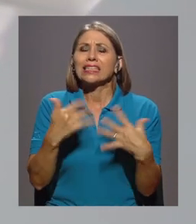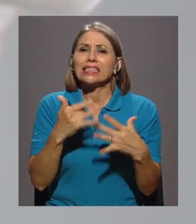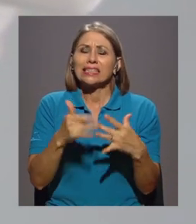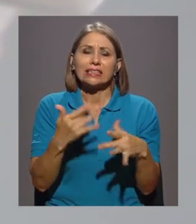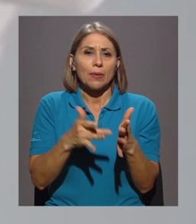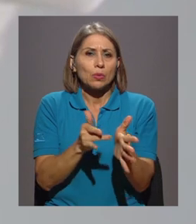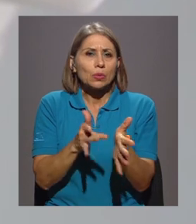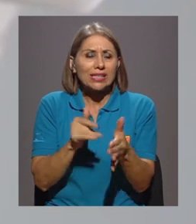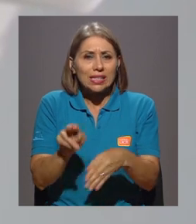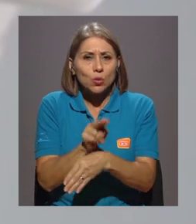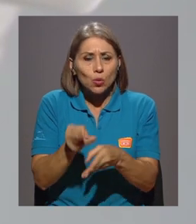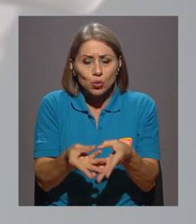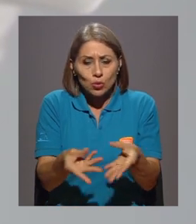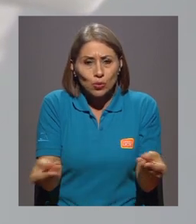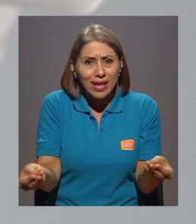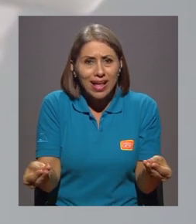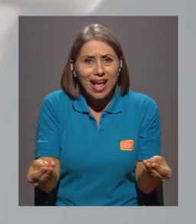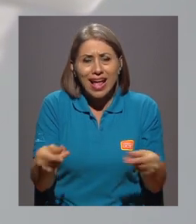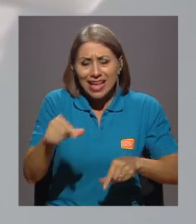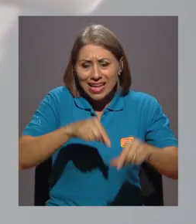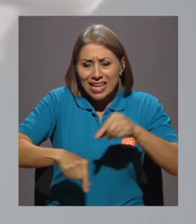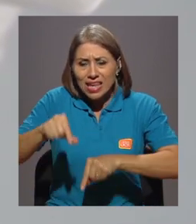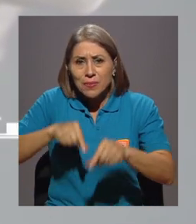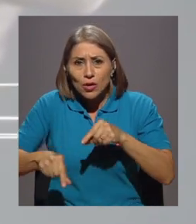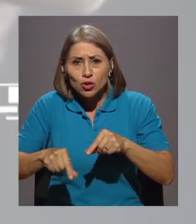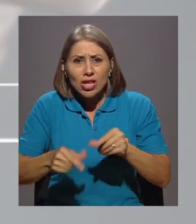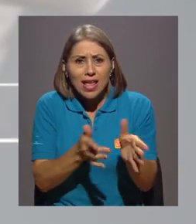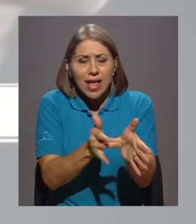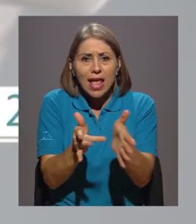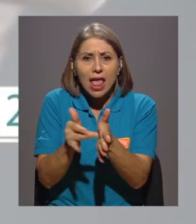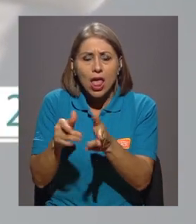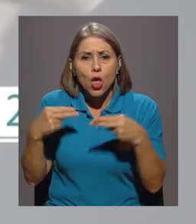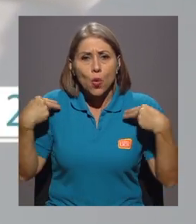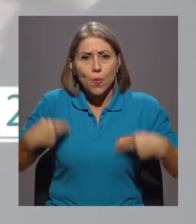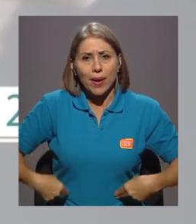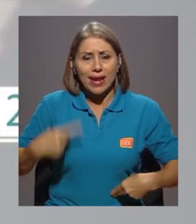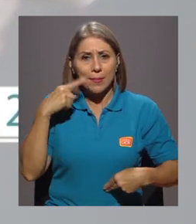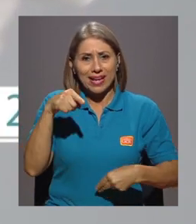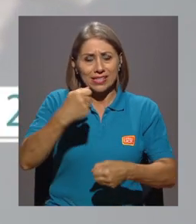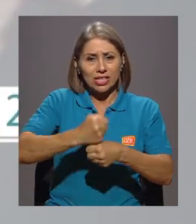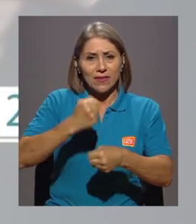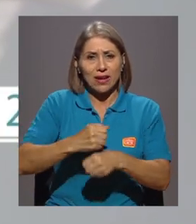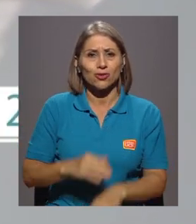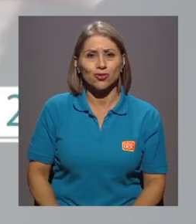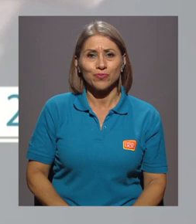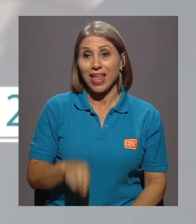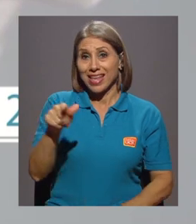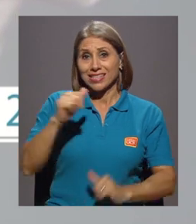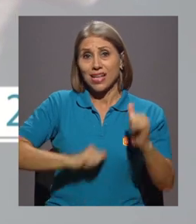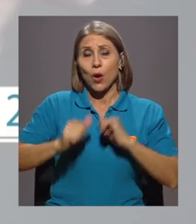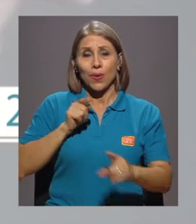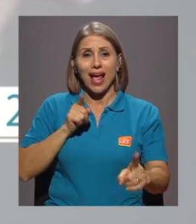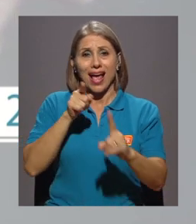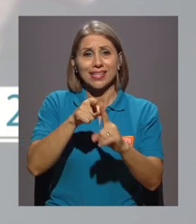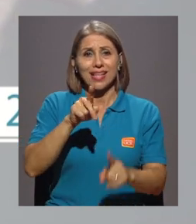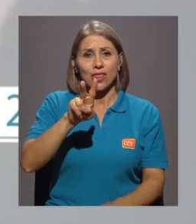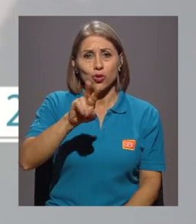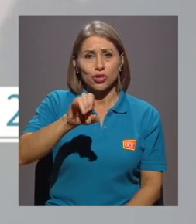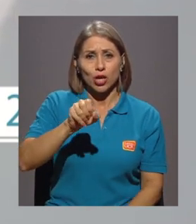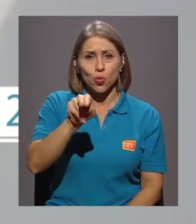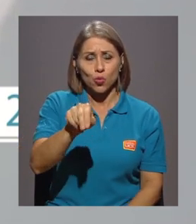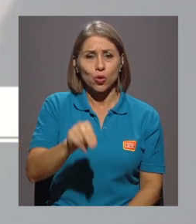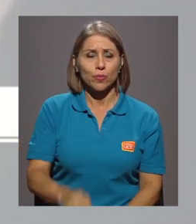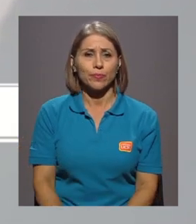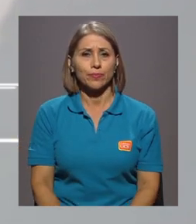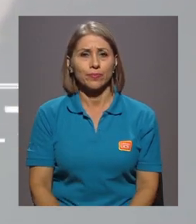agroquímicos y la sobreexplotación humana en este tipo de trabajos. La obra estará en cartelera hasta el 2 de junio.